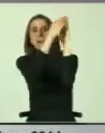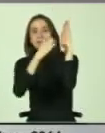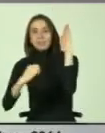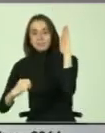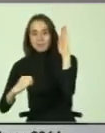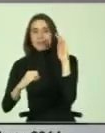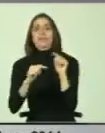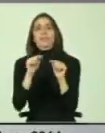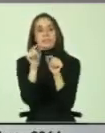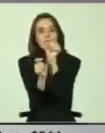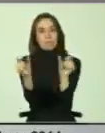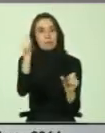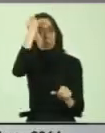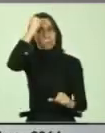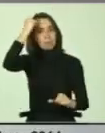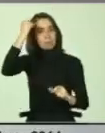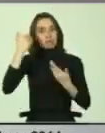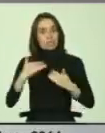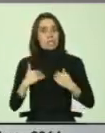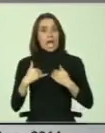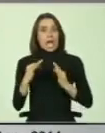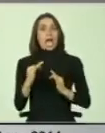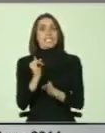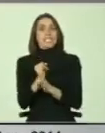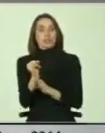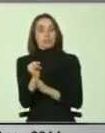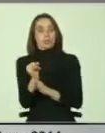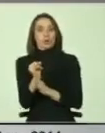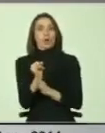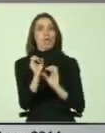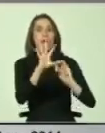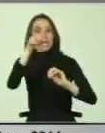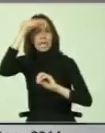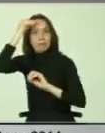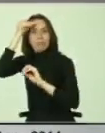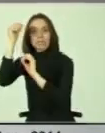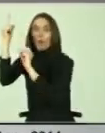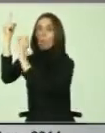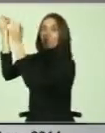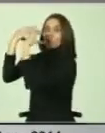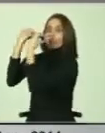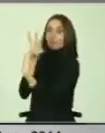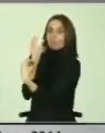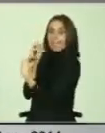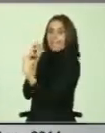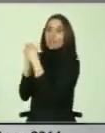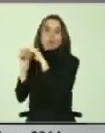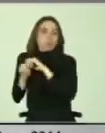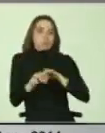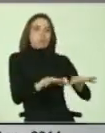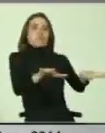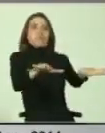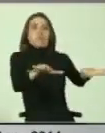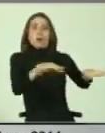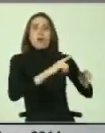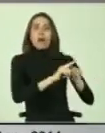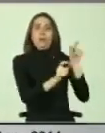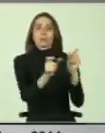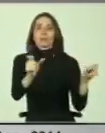Focalizar en estos bomberos que ya son instructores permitirá que la capacitación tenga un efecto multiplicador y pueda ser implementada en otras ciudades del país.